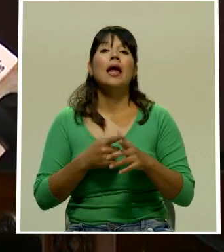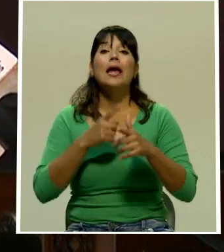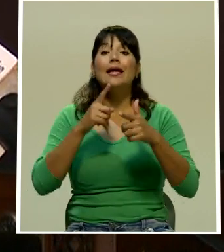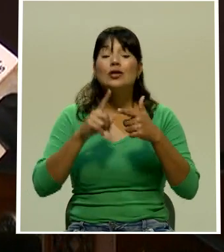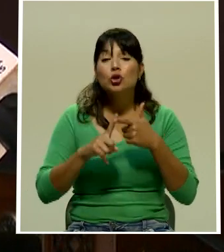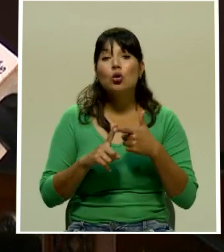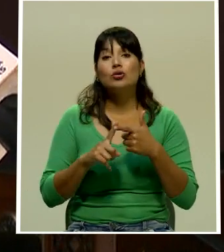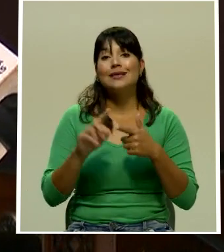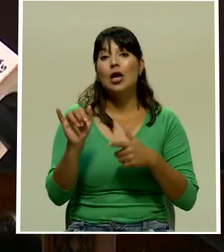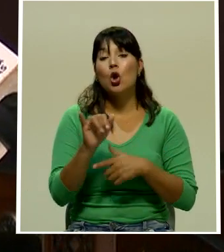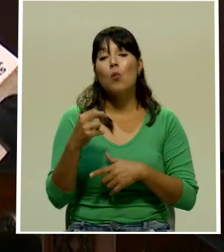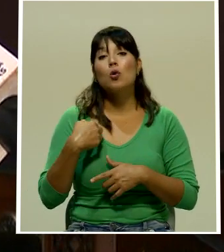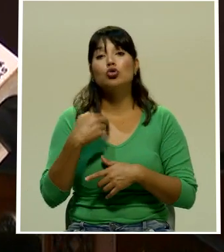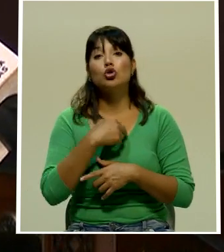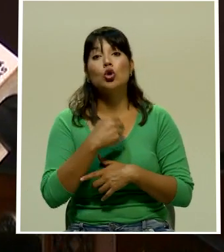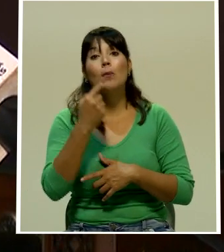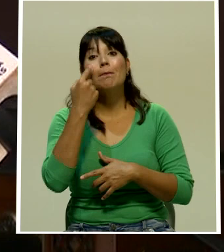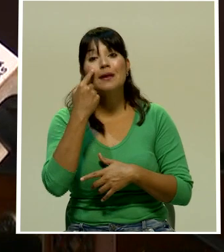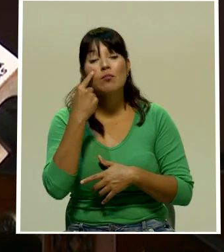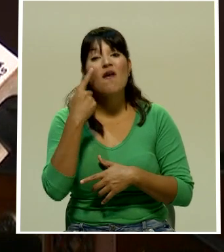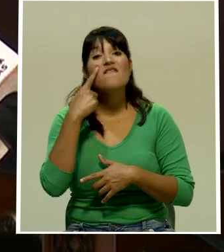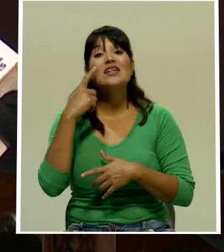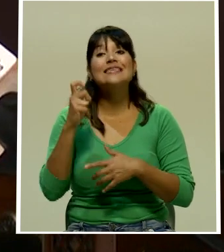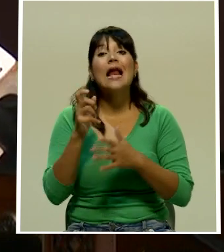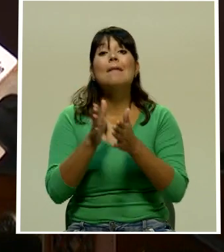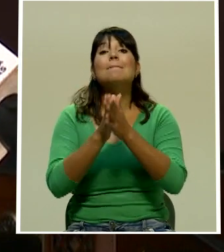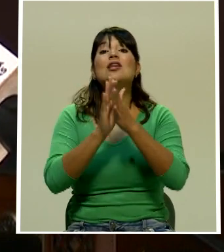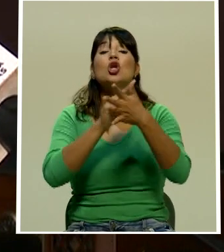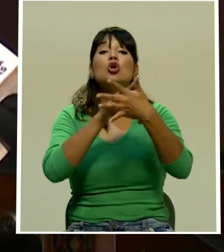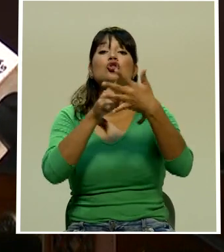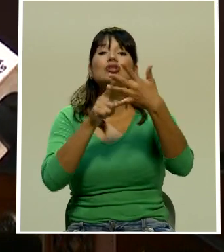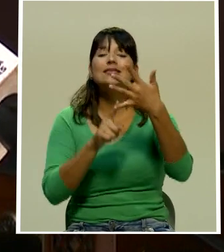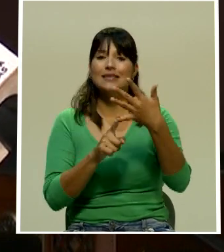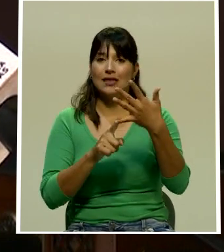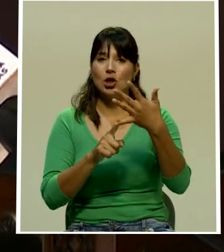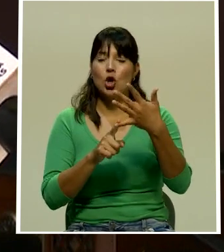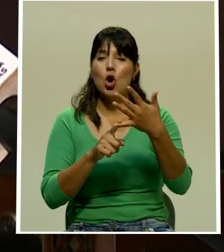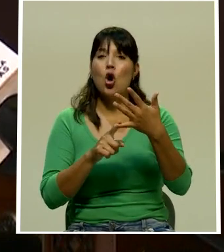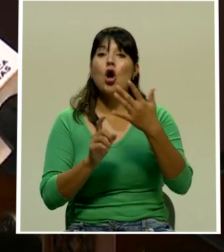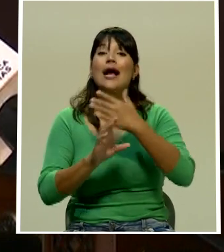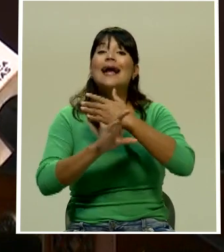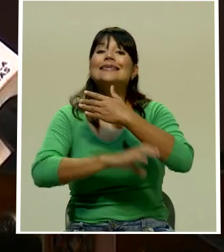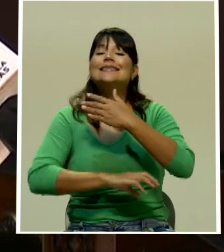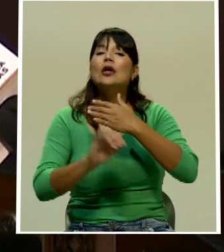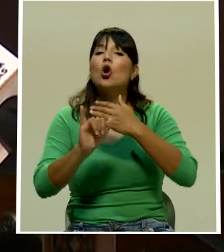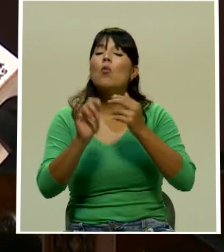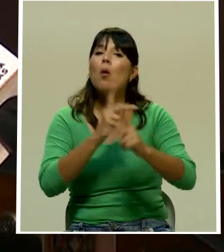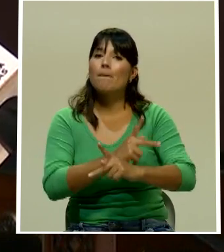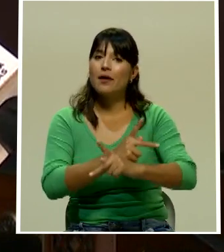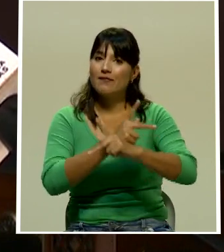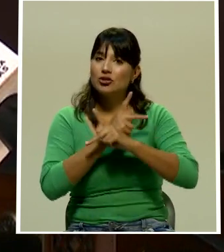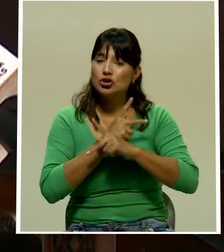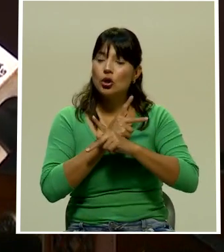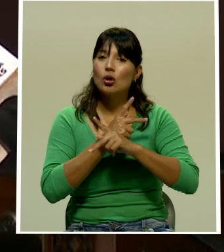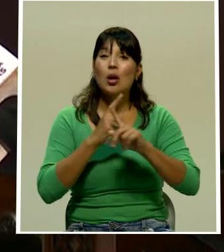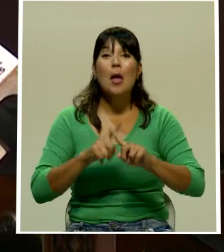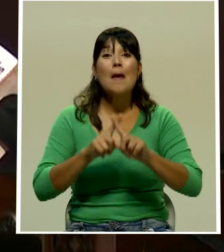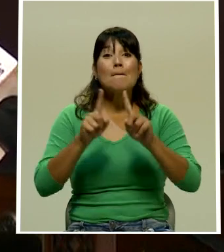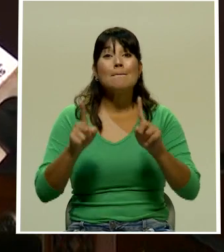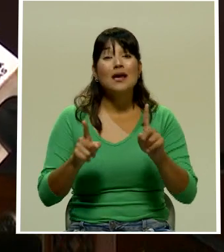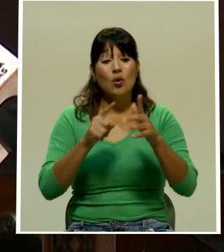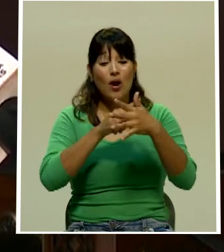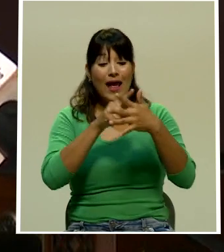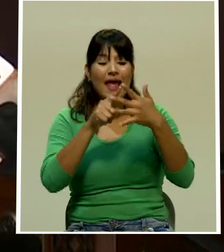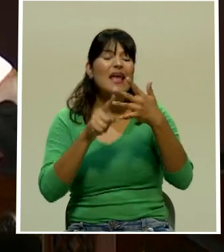que pidió la Fiscalía vienen relacionadas con una restricción a reunirse con diferentes